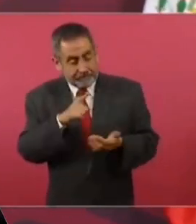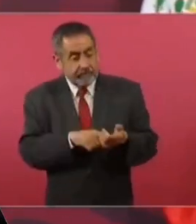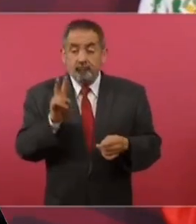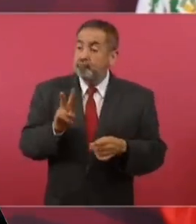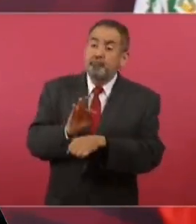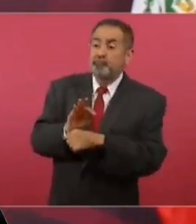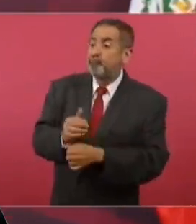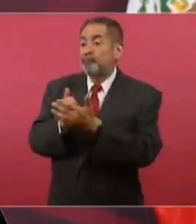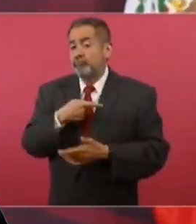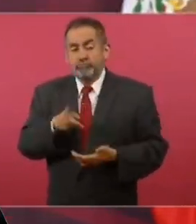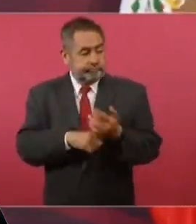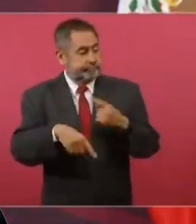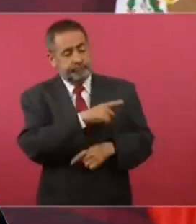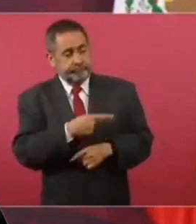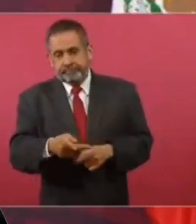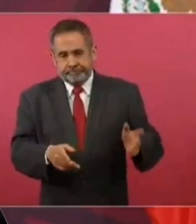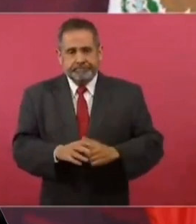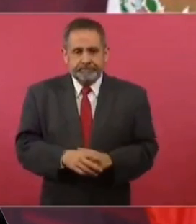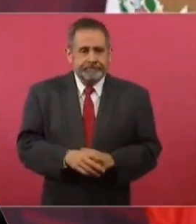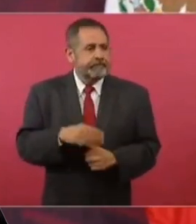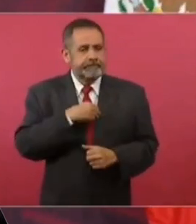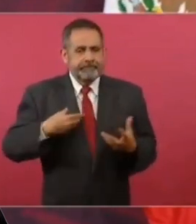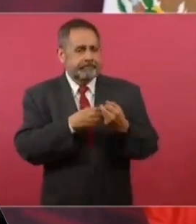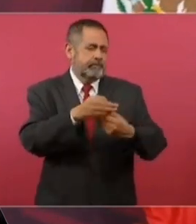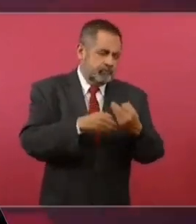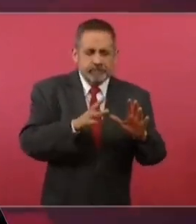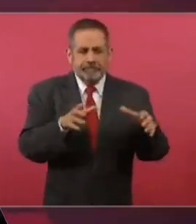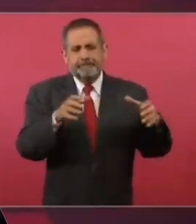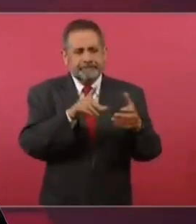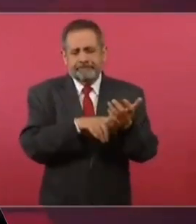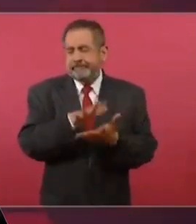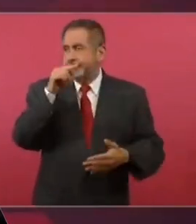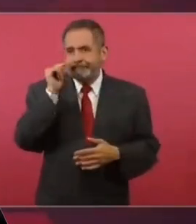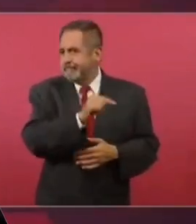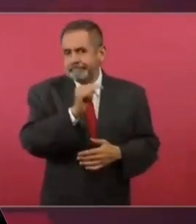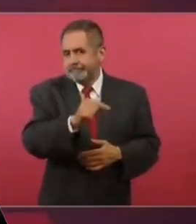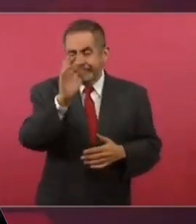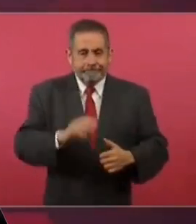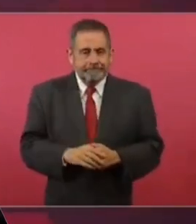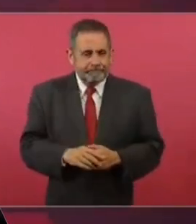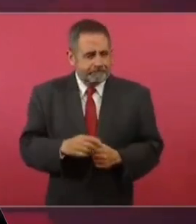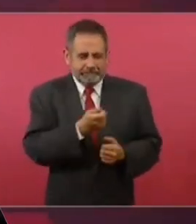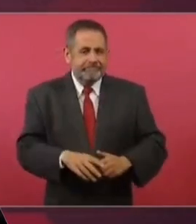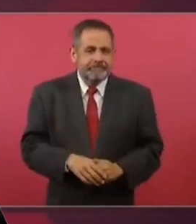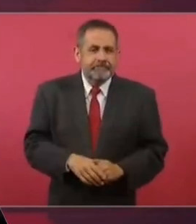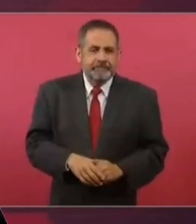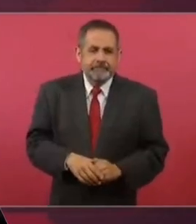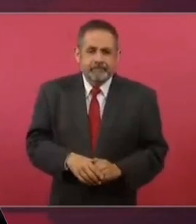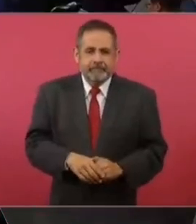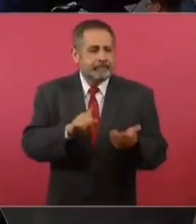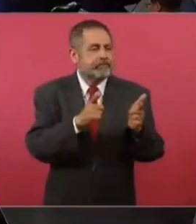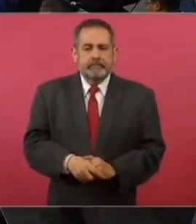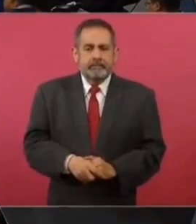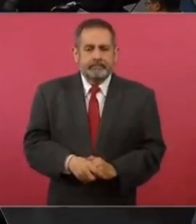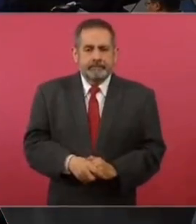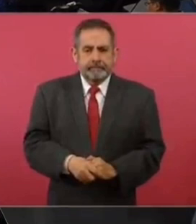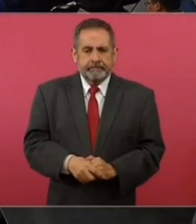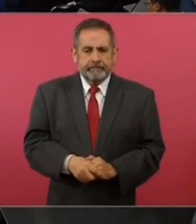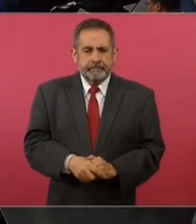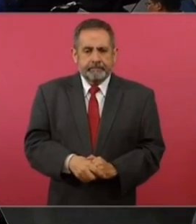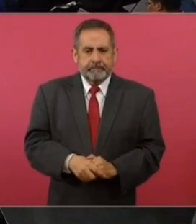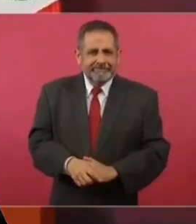de estos integrantes. No todos, pero sí unos cuantos del bloque conservador.